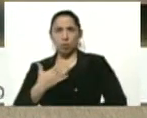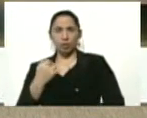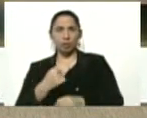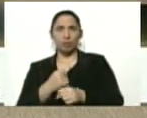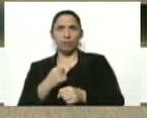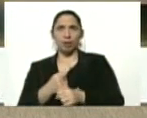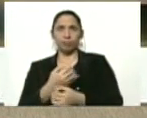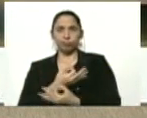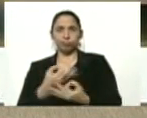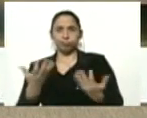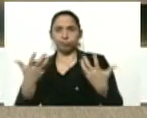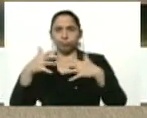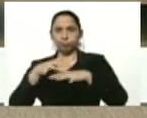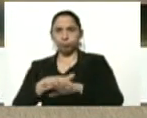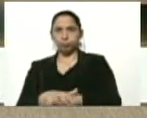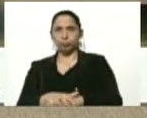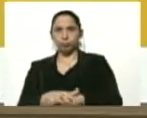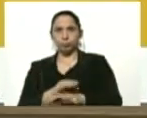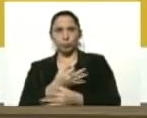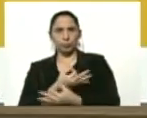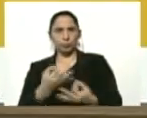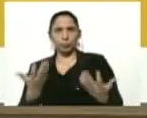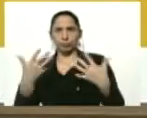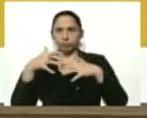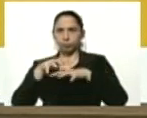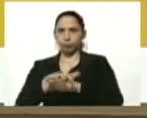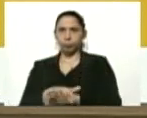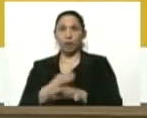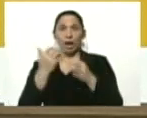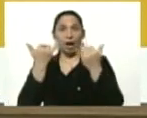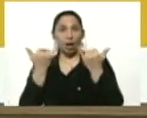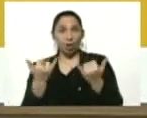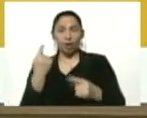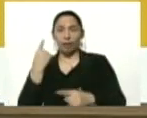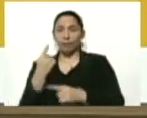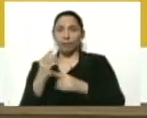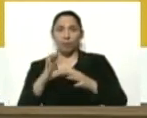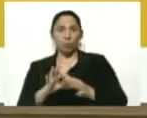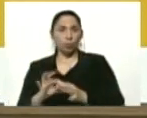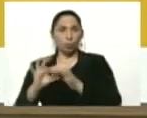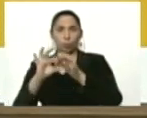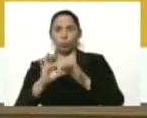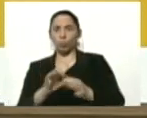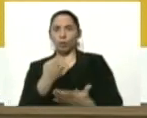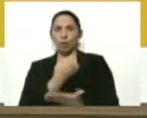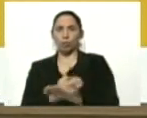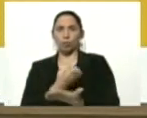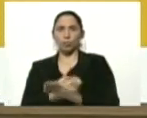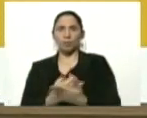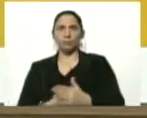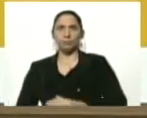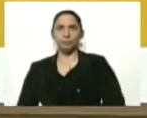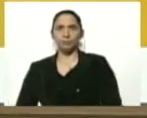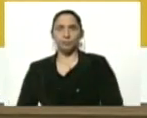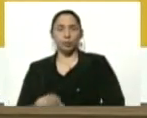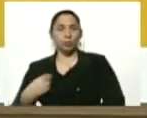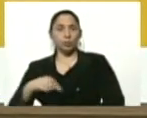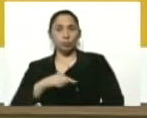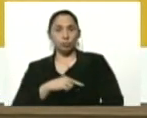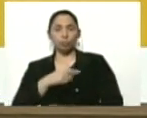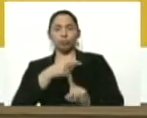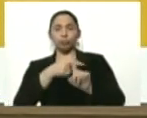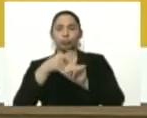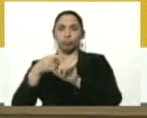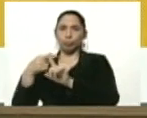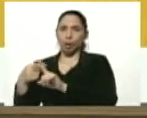perfectamente, en coordinación perfecta. Y que ahora nos debe unir la economía. Nosotros nos sumamos